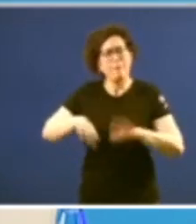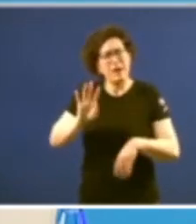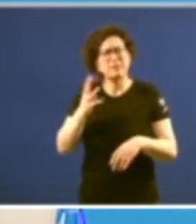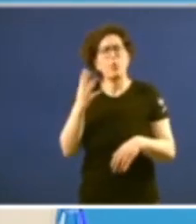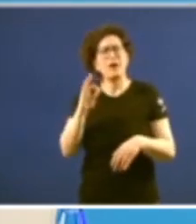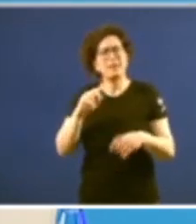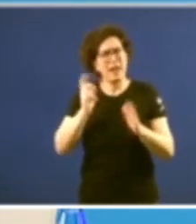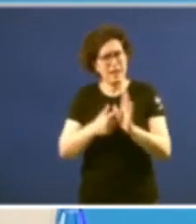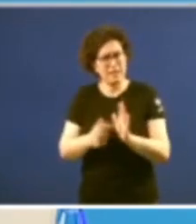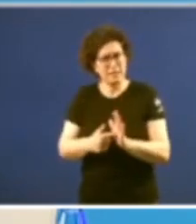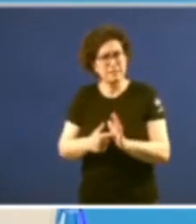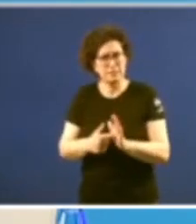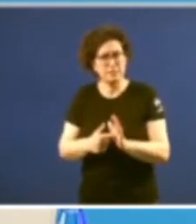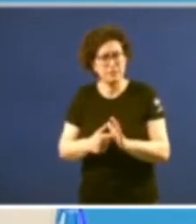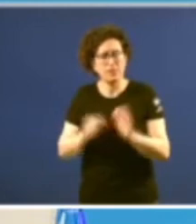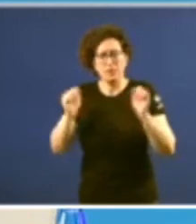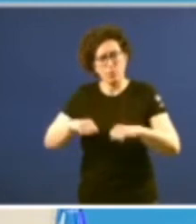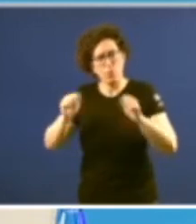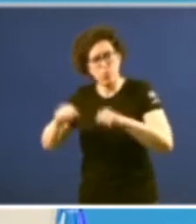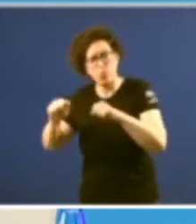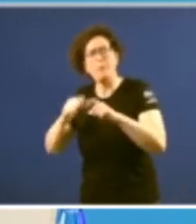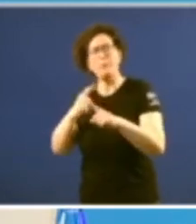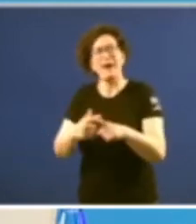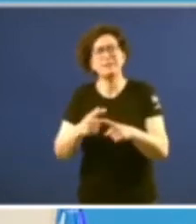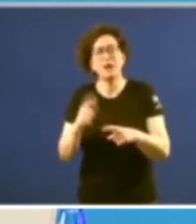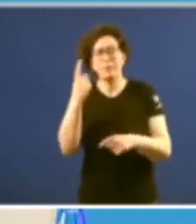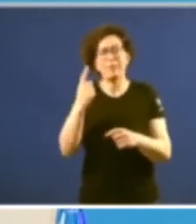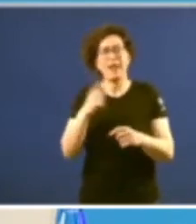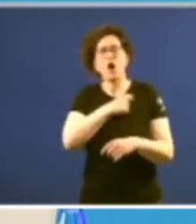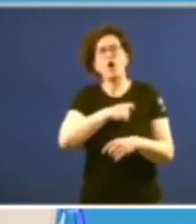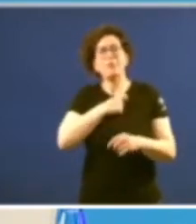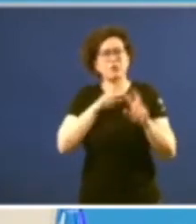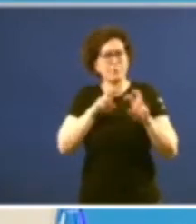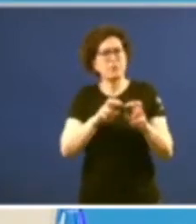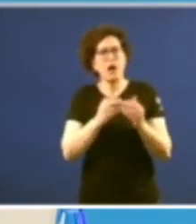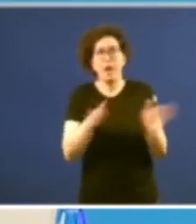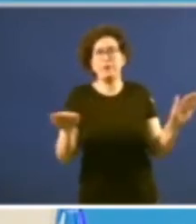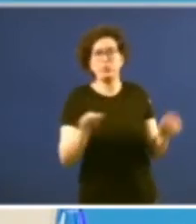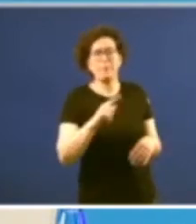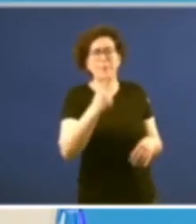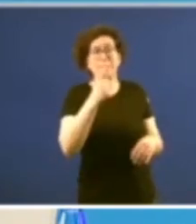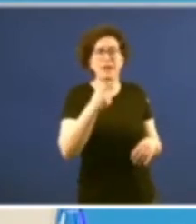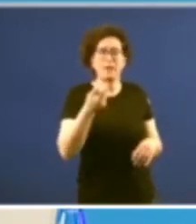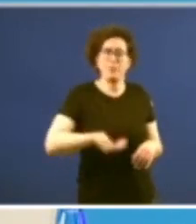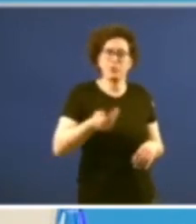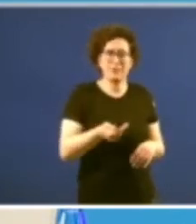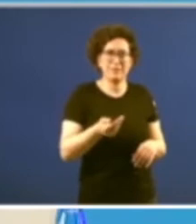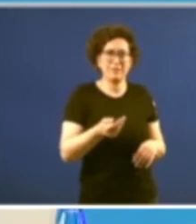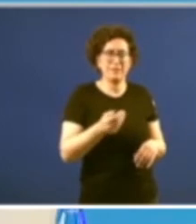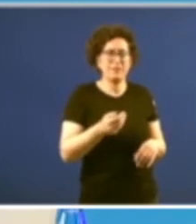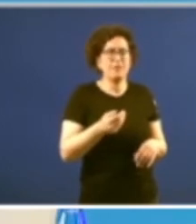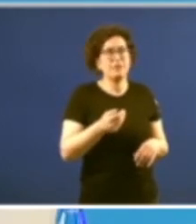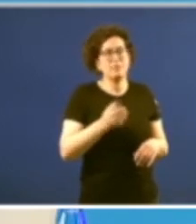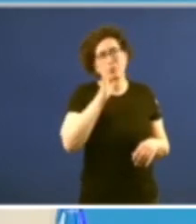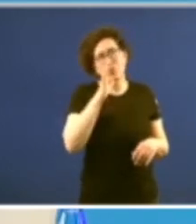leyes y se aprueba también se abre la primera comisión de investigación importante después del